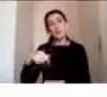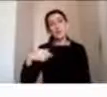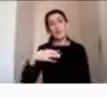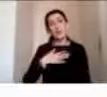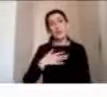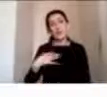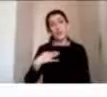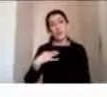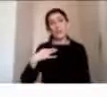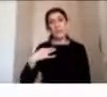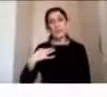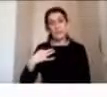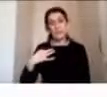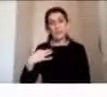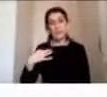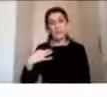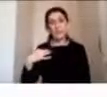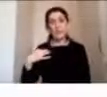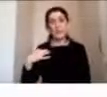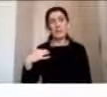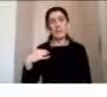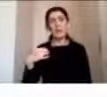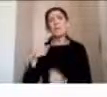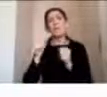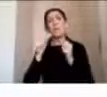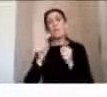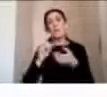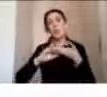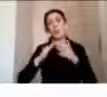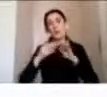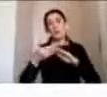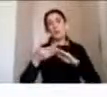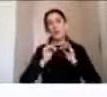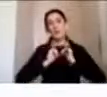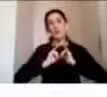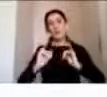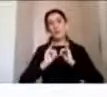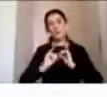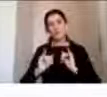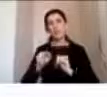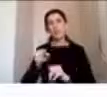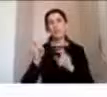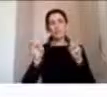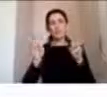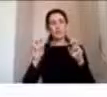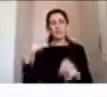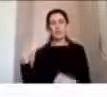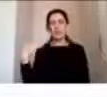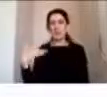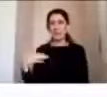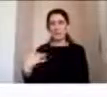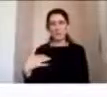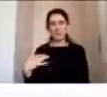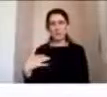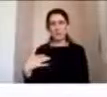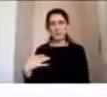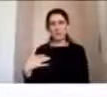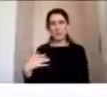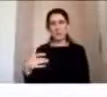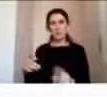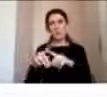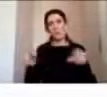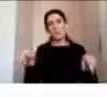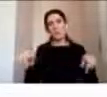donde podemos hacer llegar a la comunidad más información sobre estos tópicos tan importante y abrir un espacio para esta